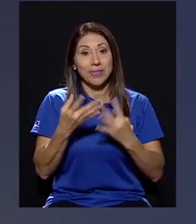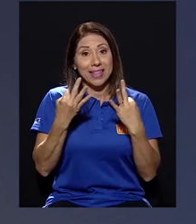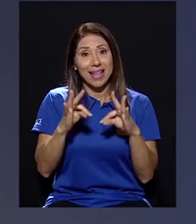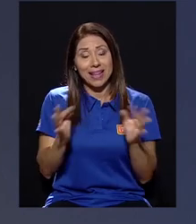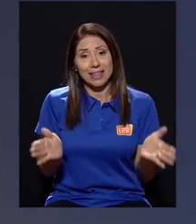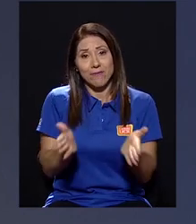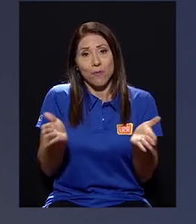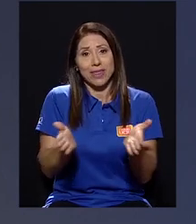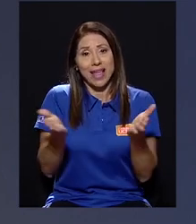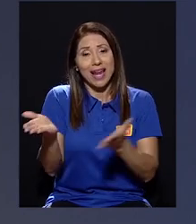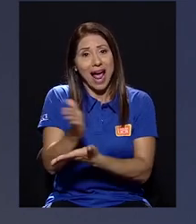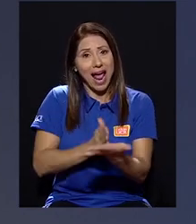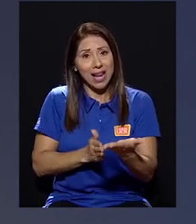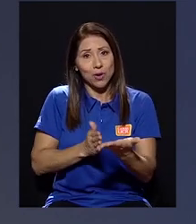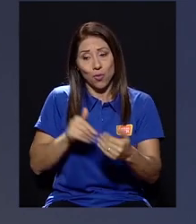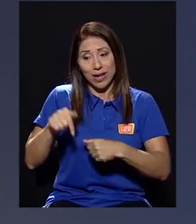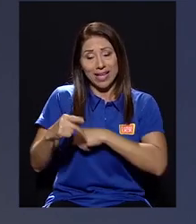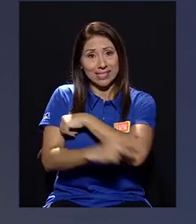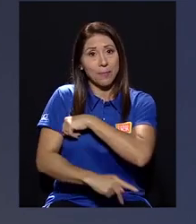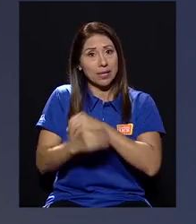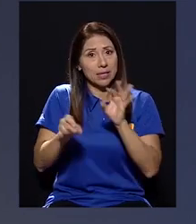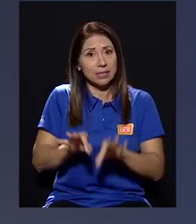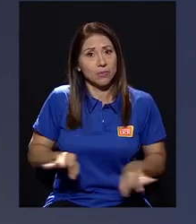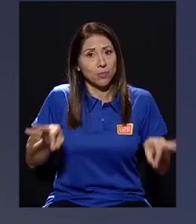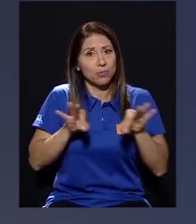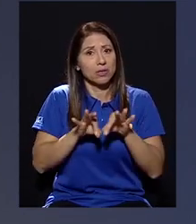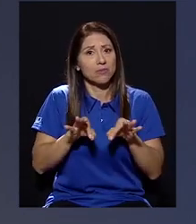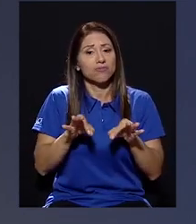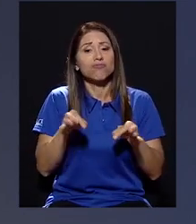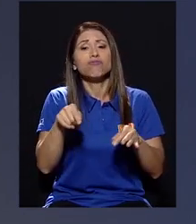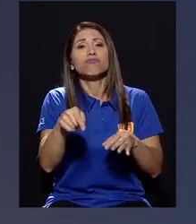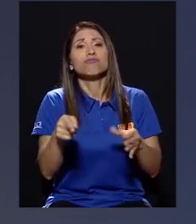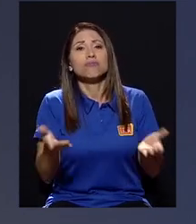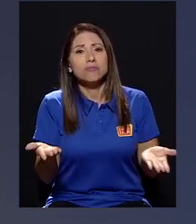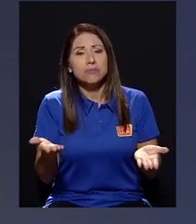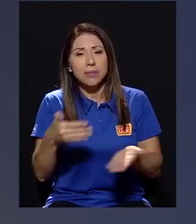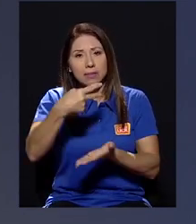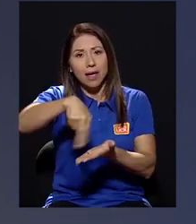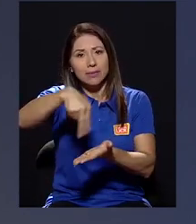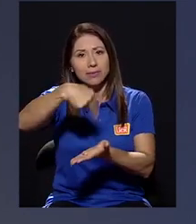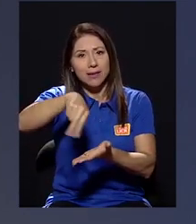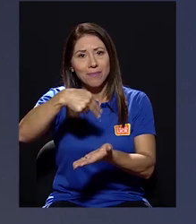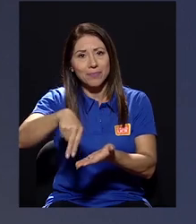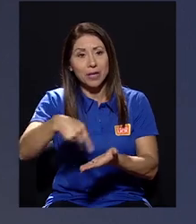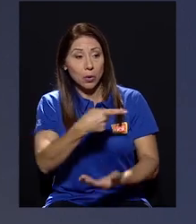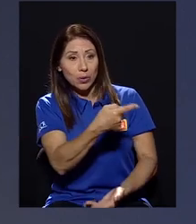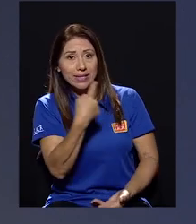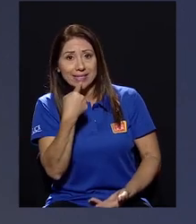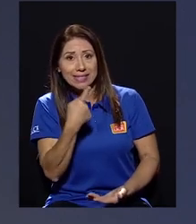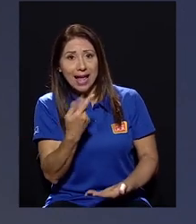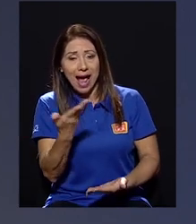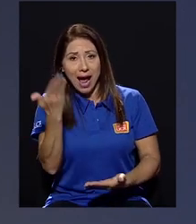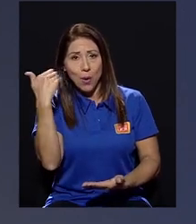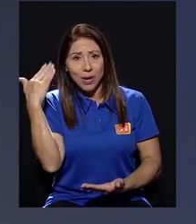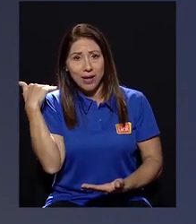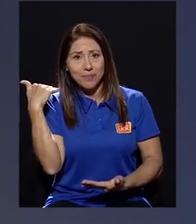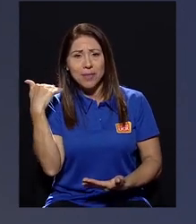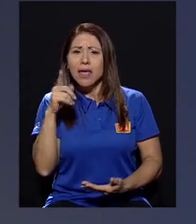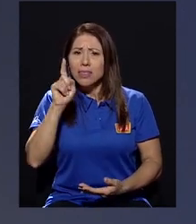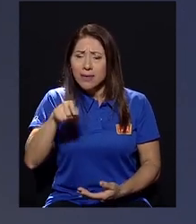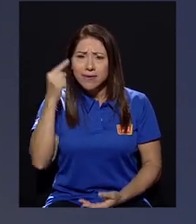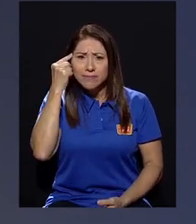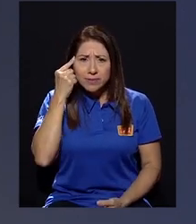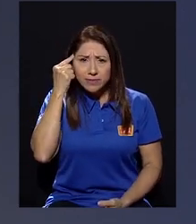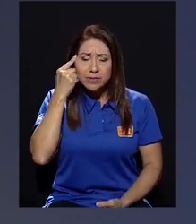en este país yo creo que merece la pena, y es la danza. Yo creo que lo que plantea ahora doña Ide es